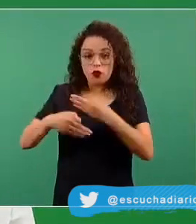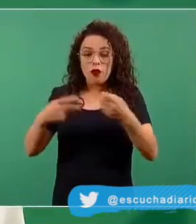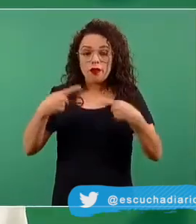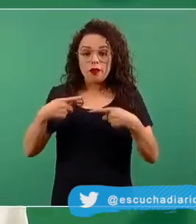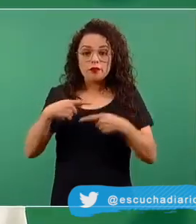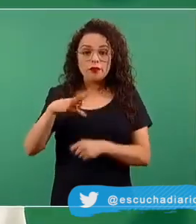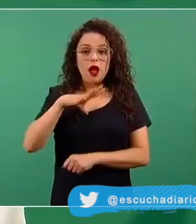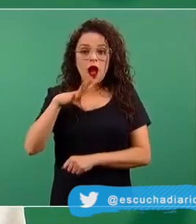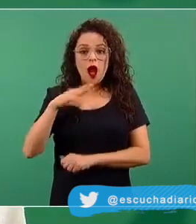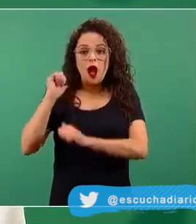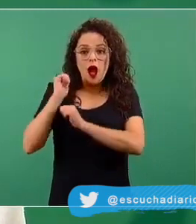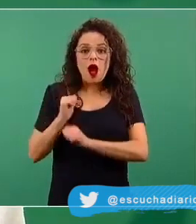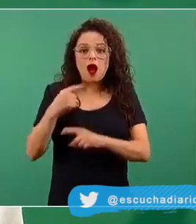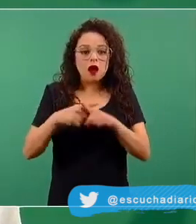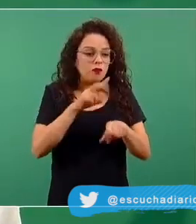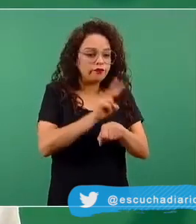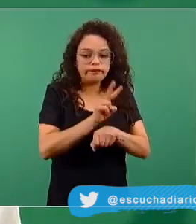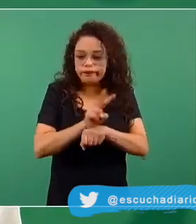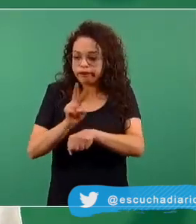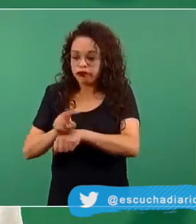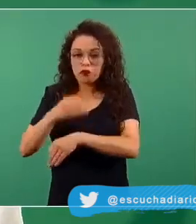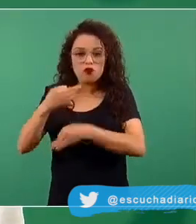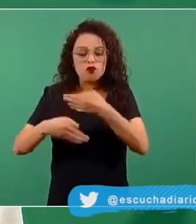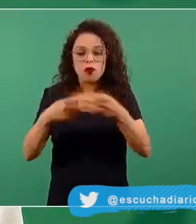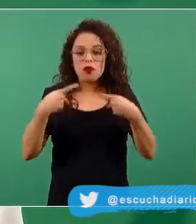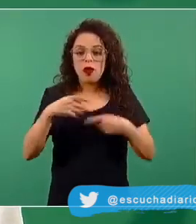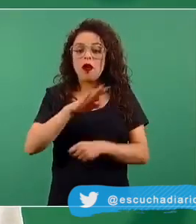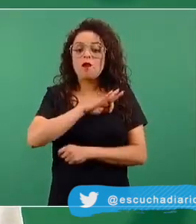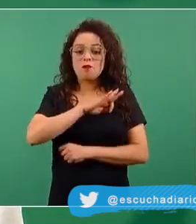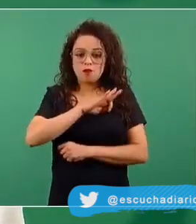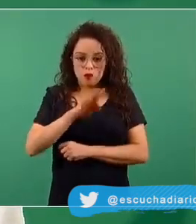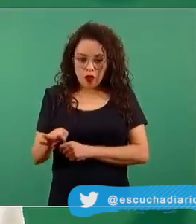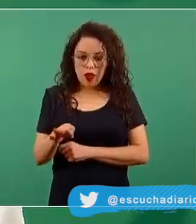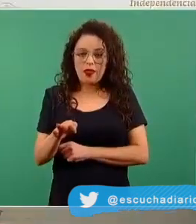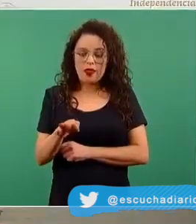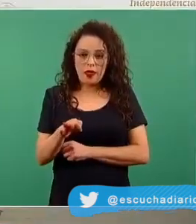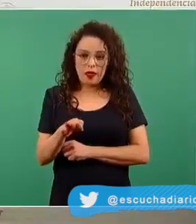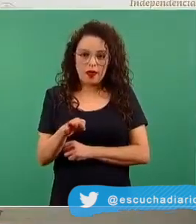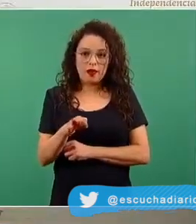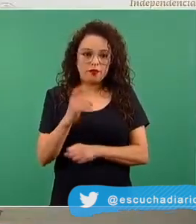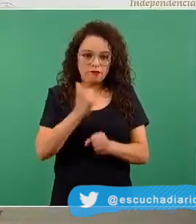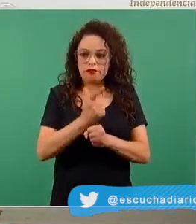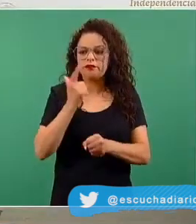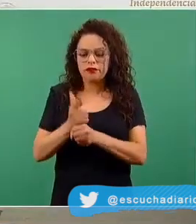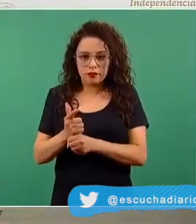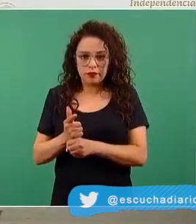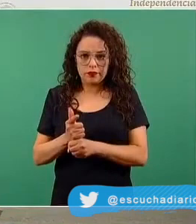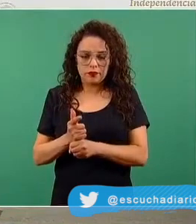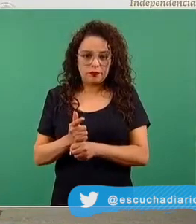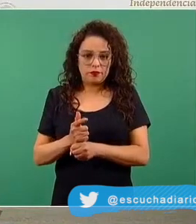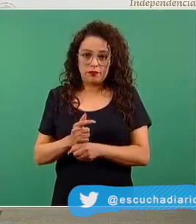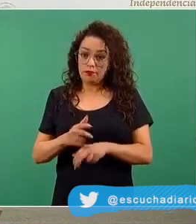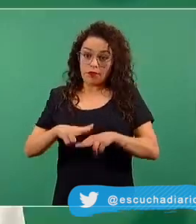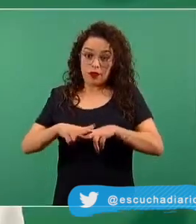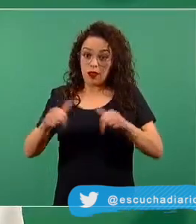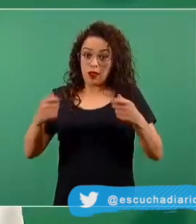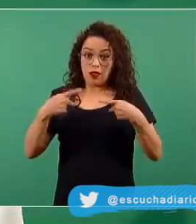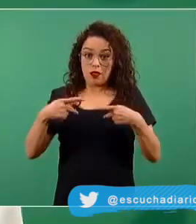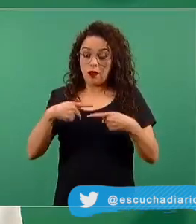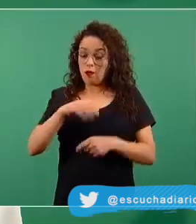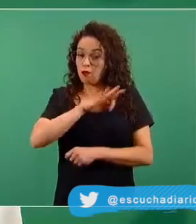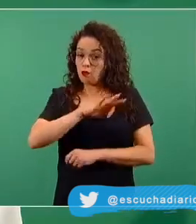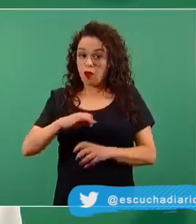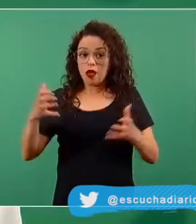y todas las personas son rastreables. Entonces, nadie puede cometer un acto que sea contrario